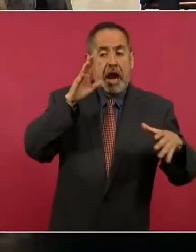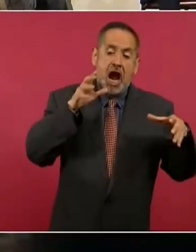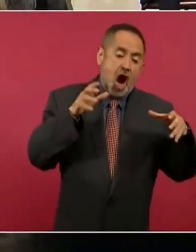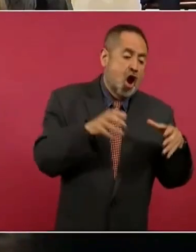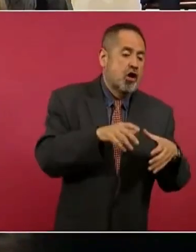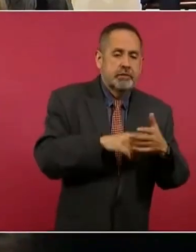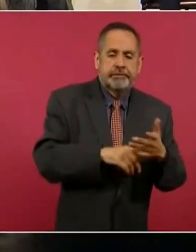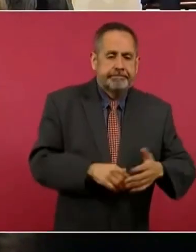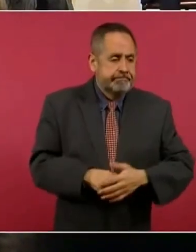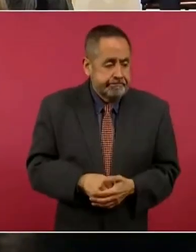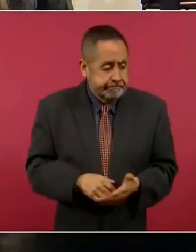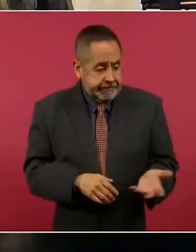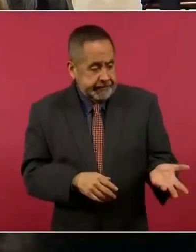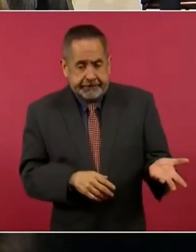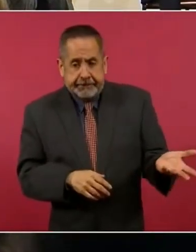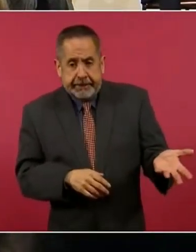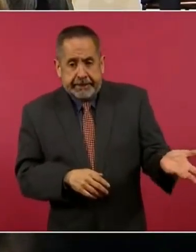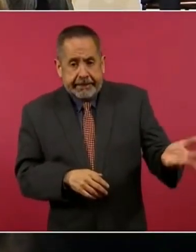nunca